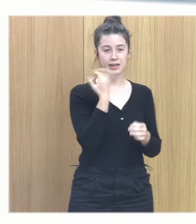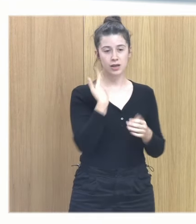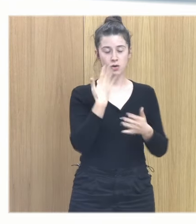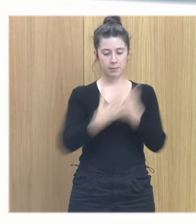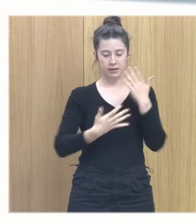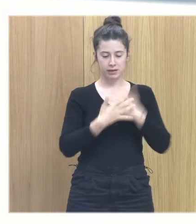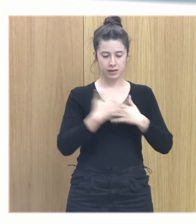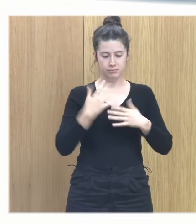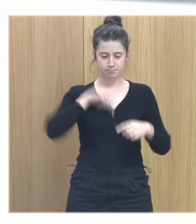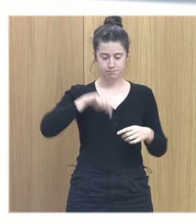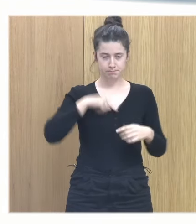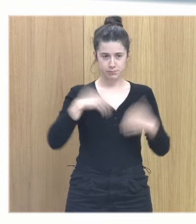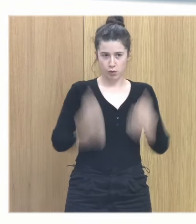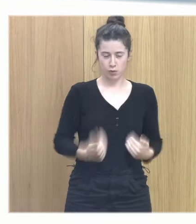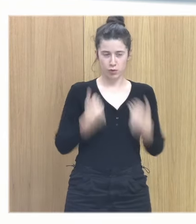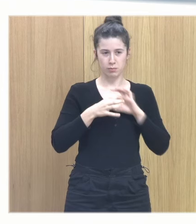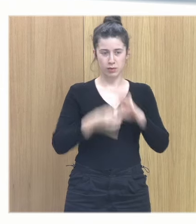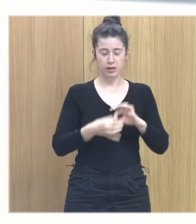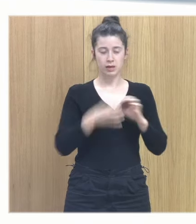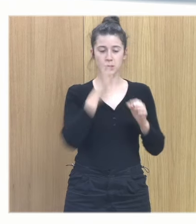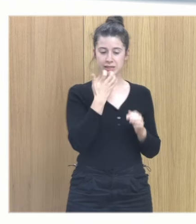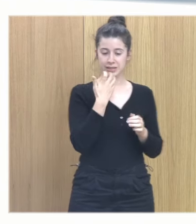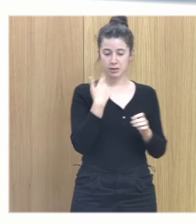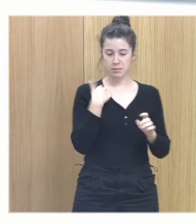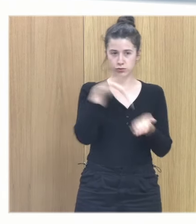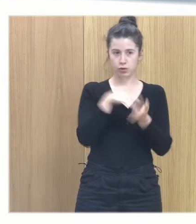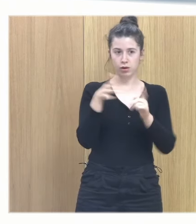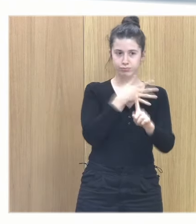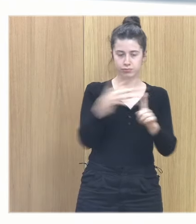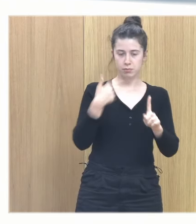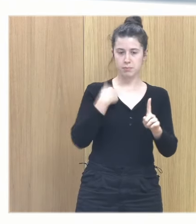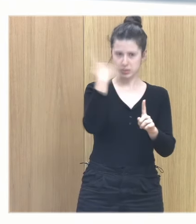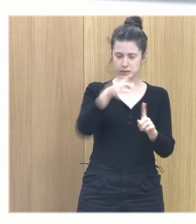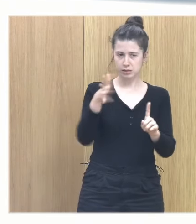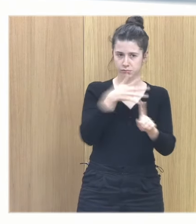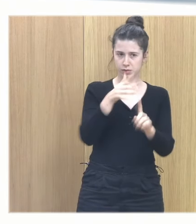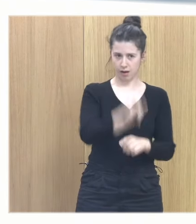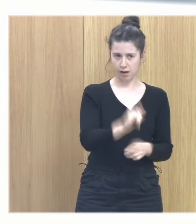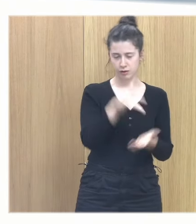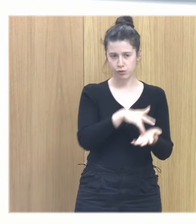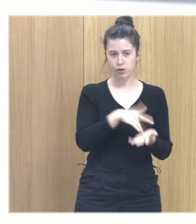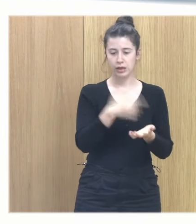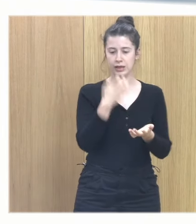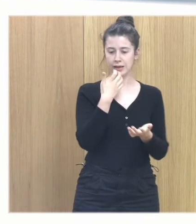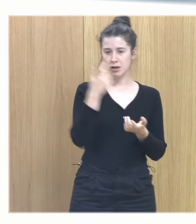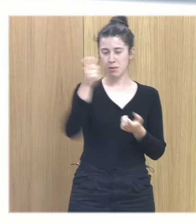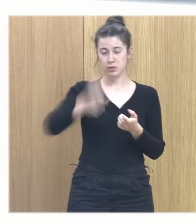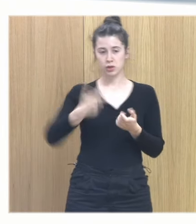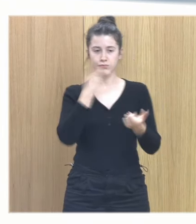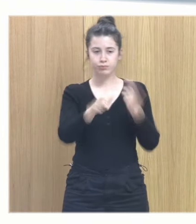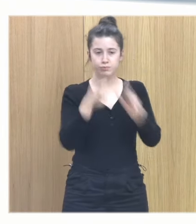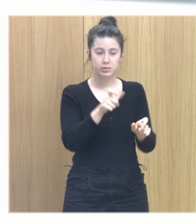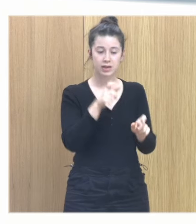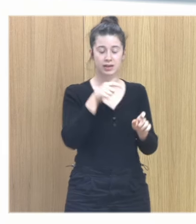corporales. Cuando a mí me agreden físicamente, yo soy consciente de que me están agrediendo. Cuando me insultan, el maltrato emocional